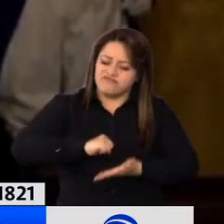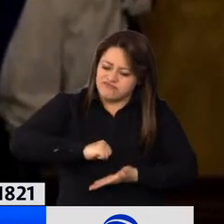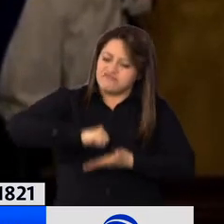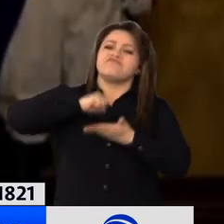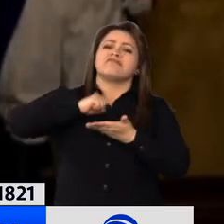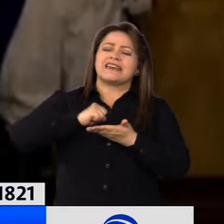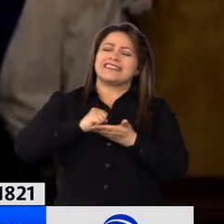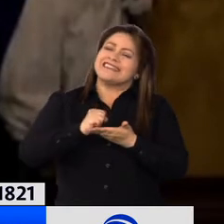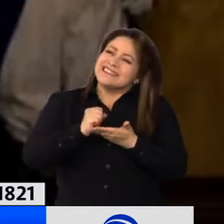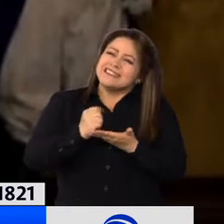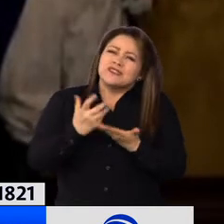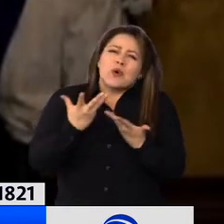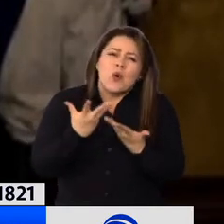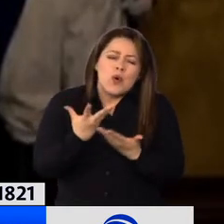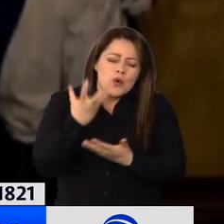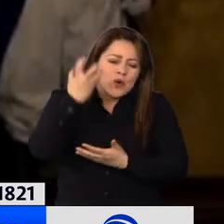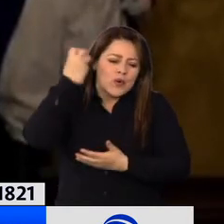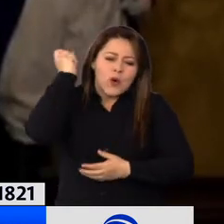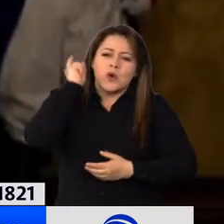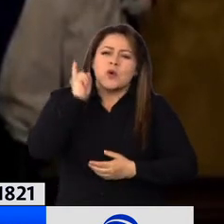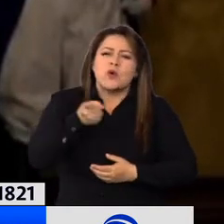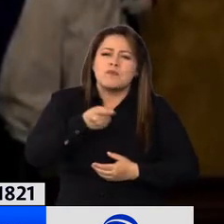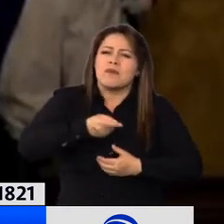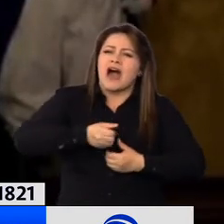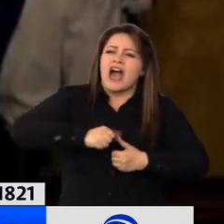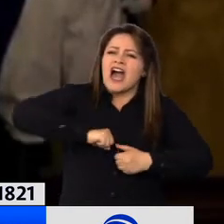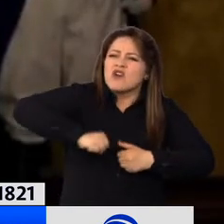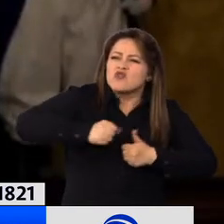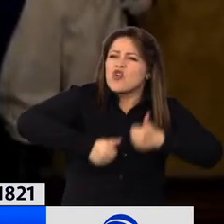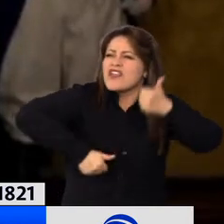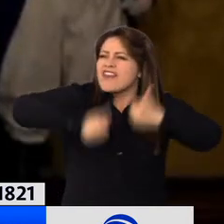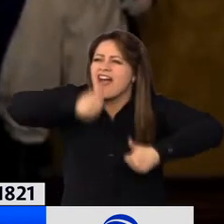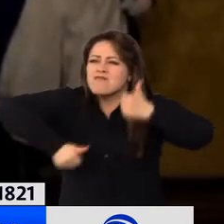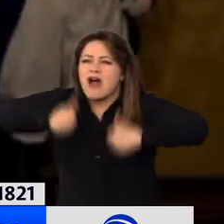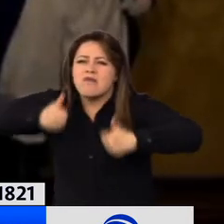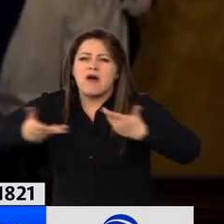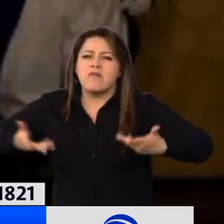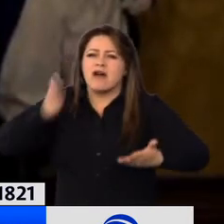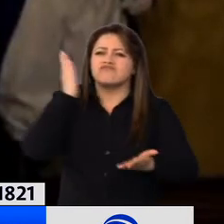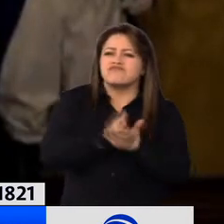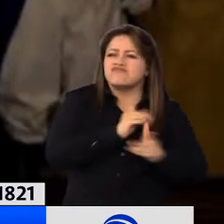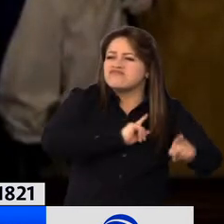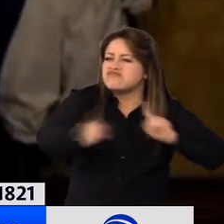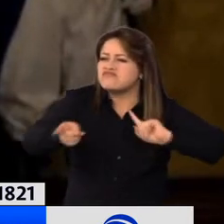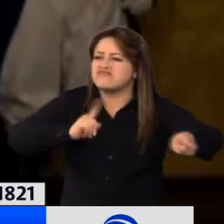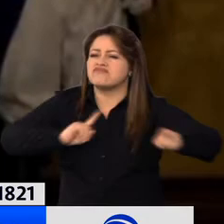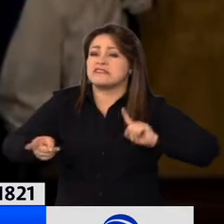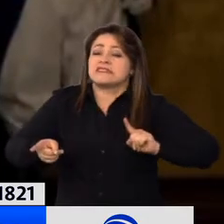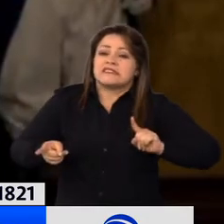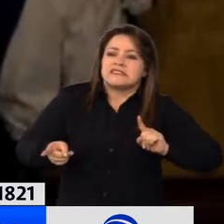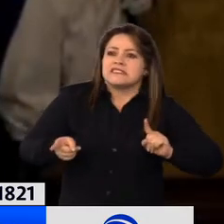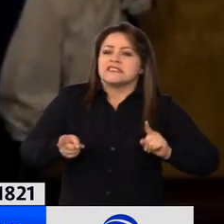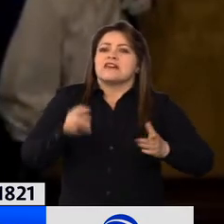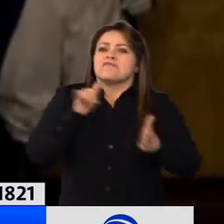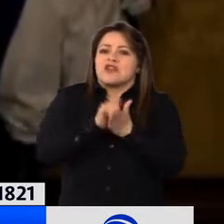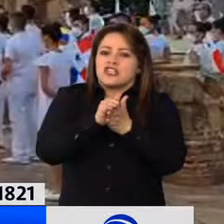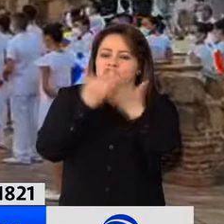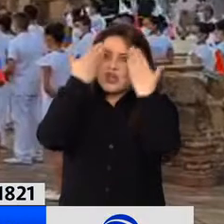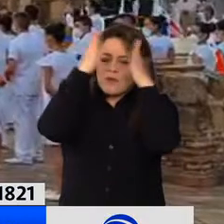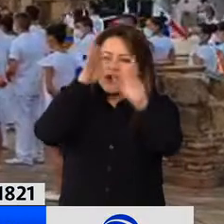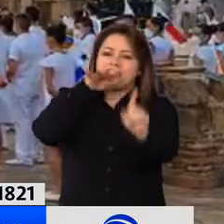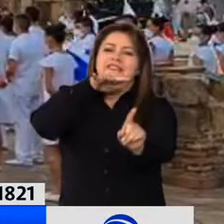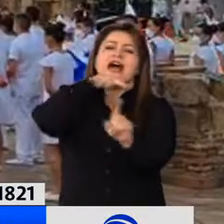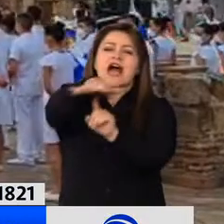autoritario y demagogo que en años recientes procuró eliminar la tradición democrática.